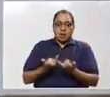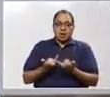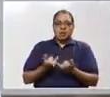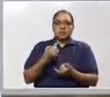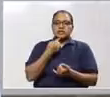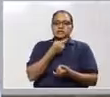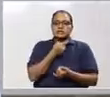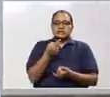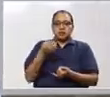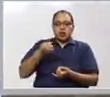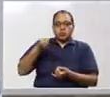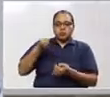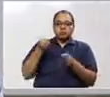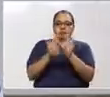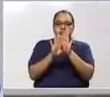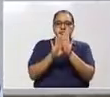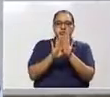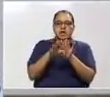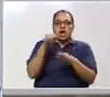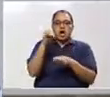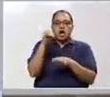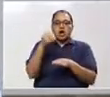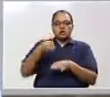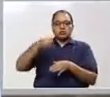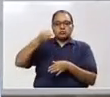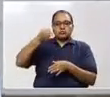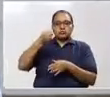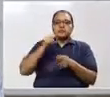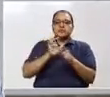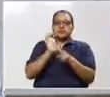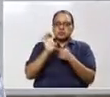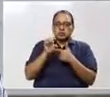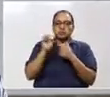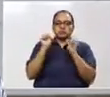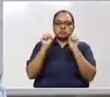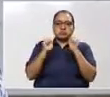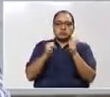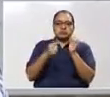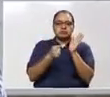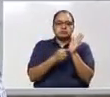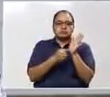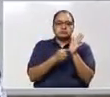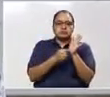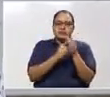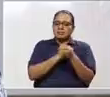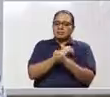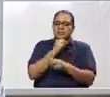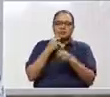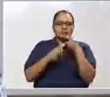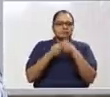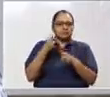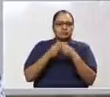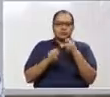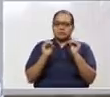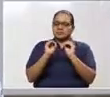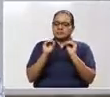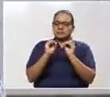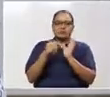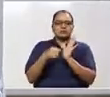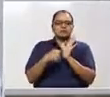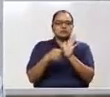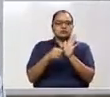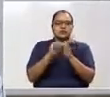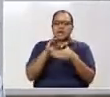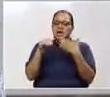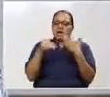se les tiene bloqueada o suspendida. Es decir, no habrá ninguna restricción en cuanto